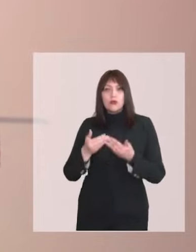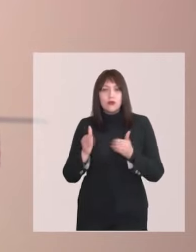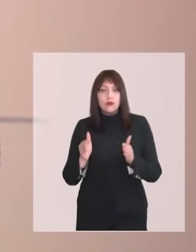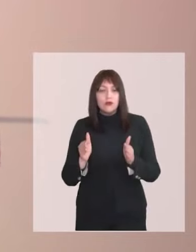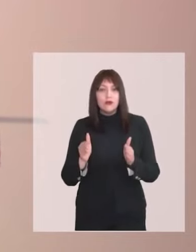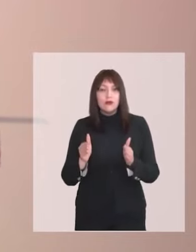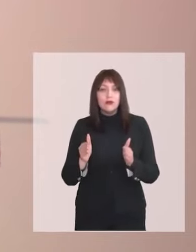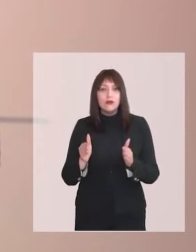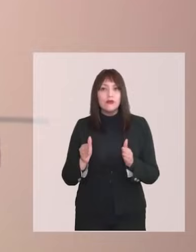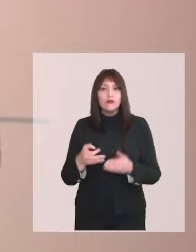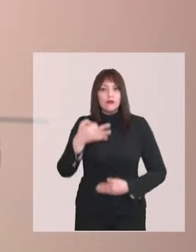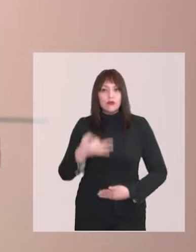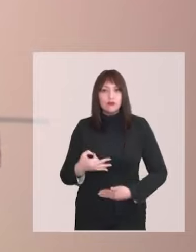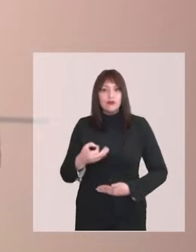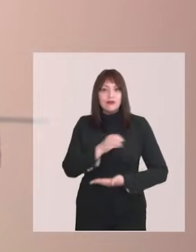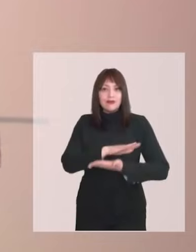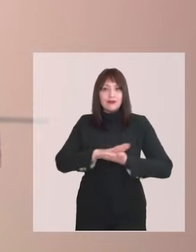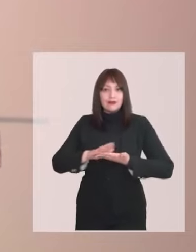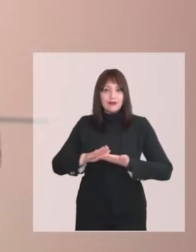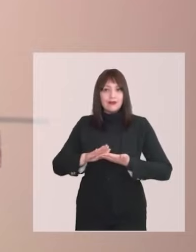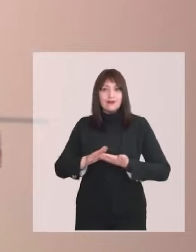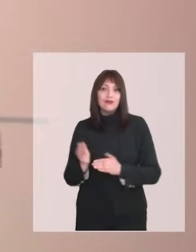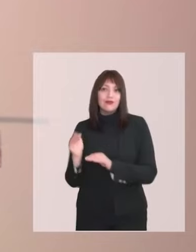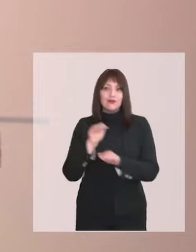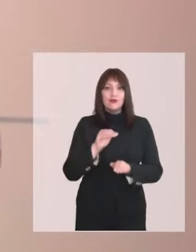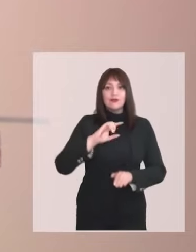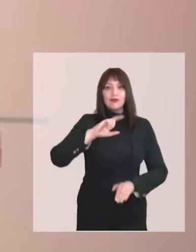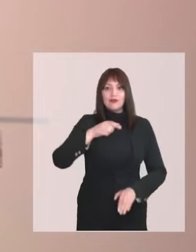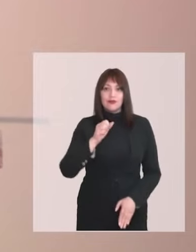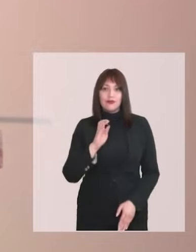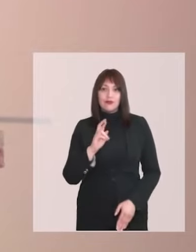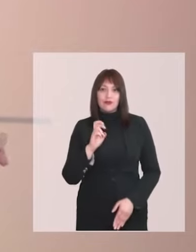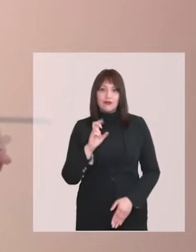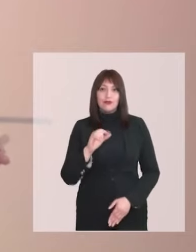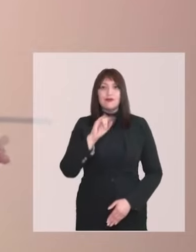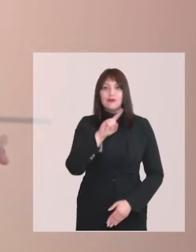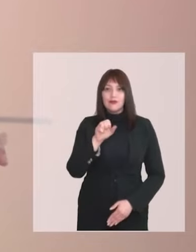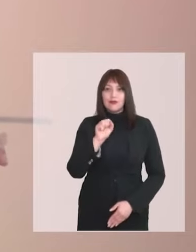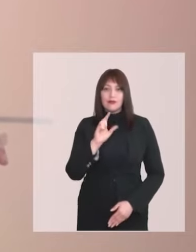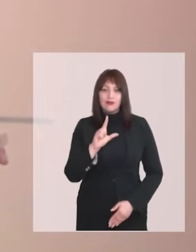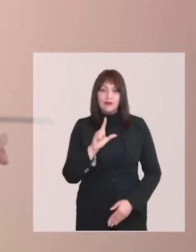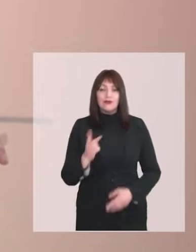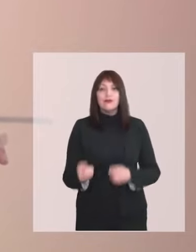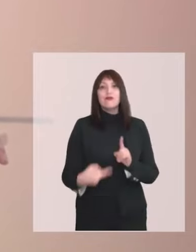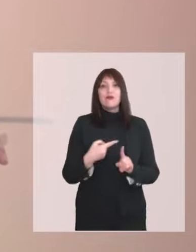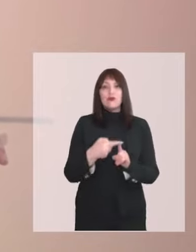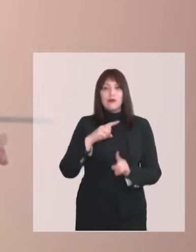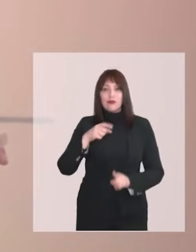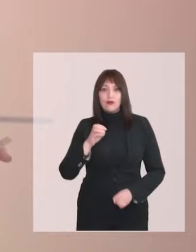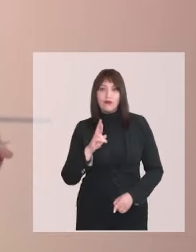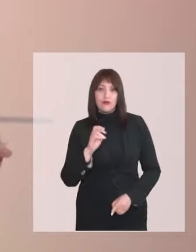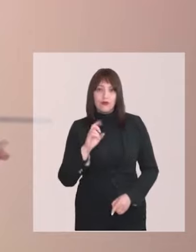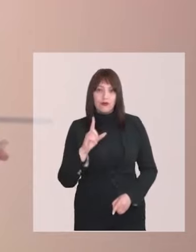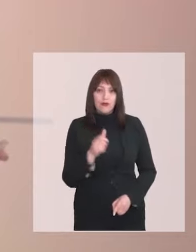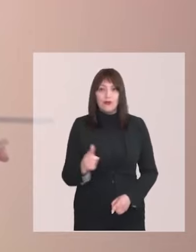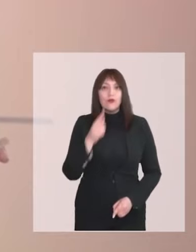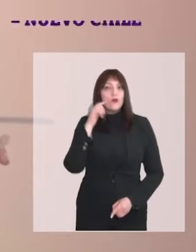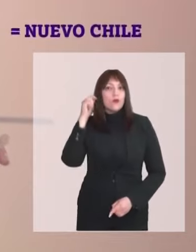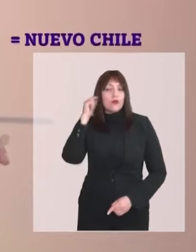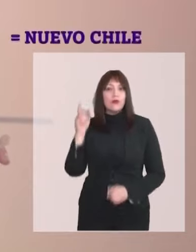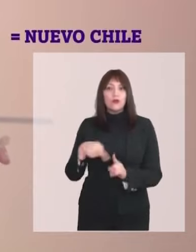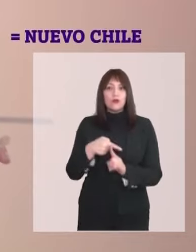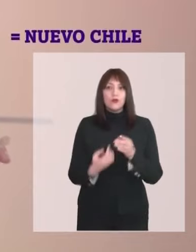libre, seguro y gratuito, es que estoy con Gabriel. Isabel. Más Gabriel. Más todas y todos.